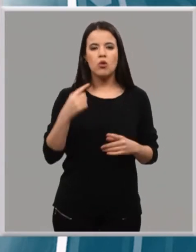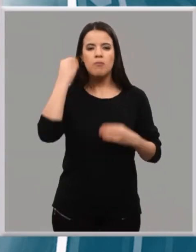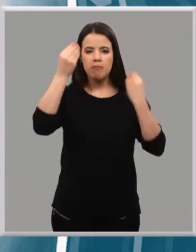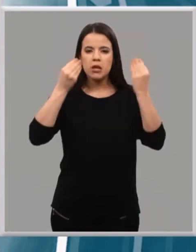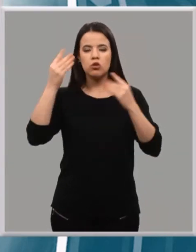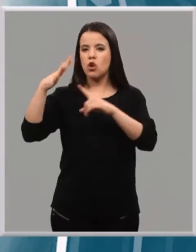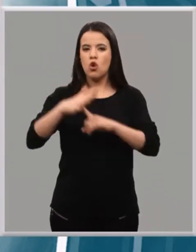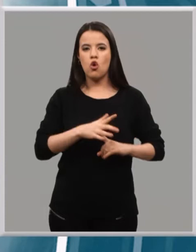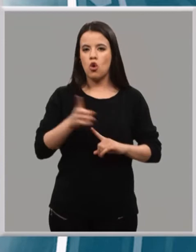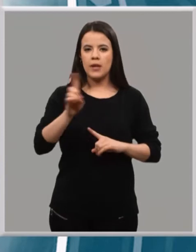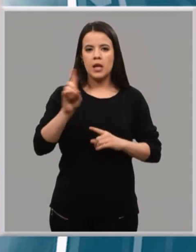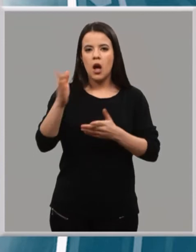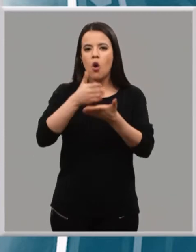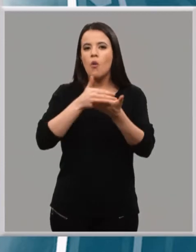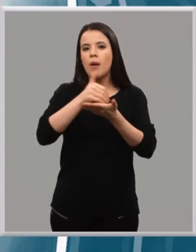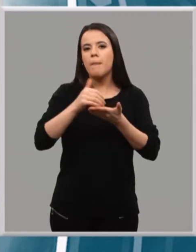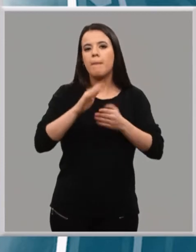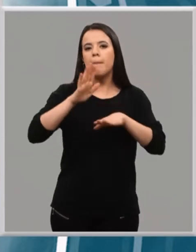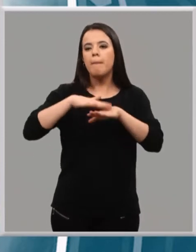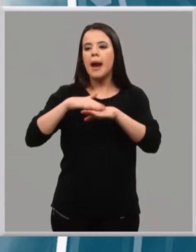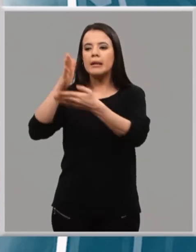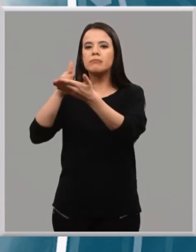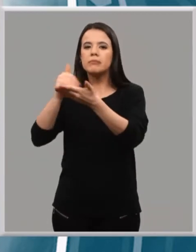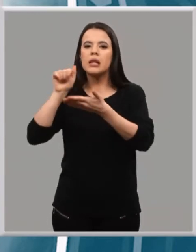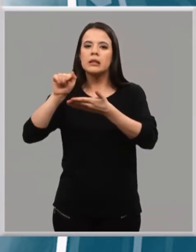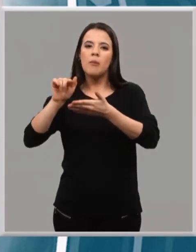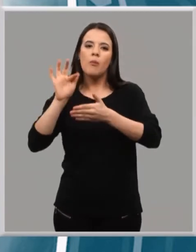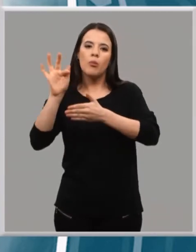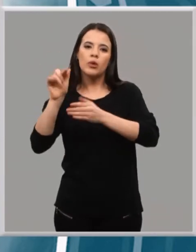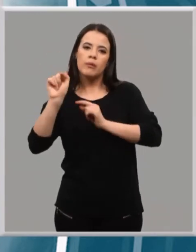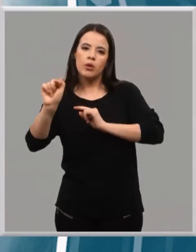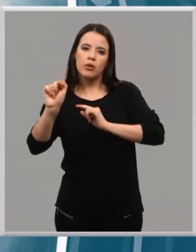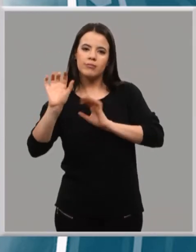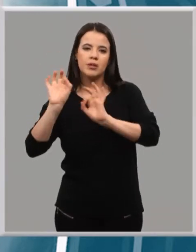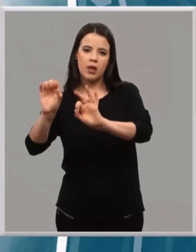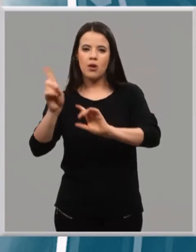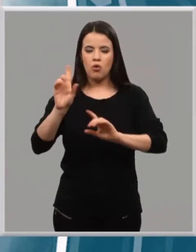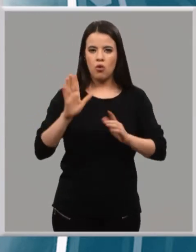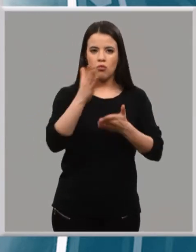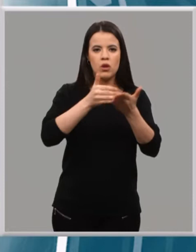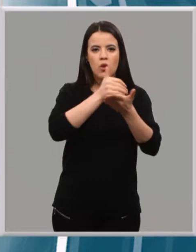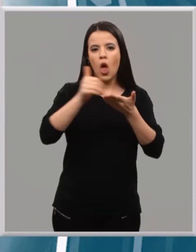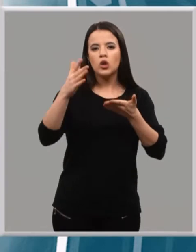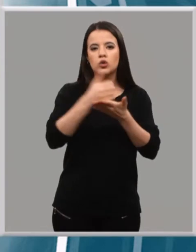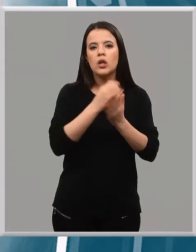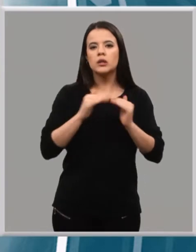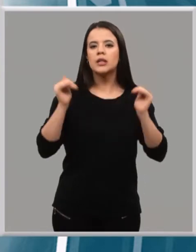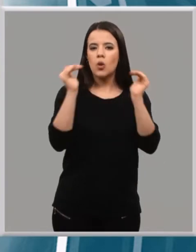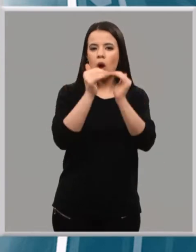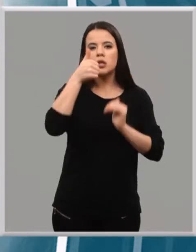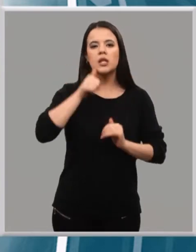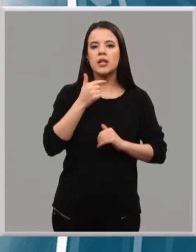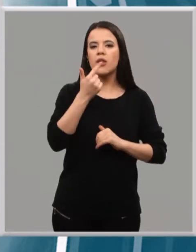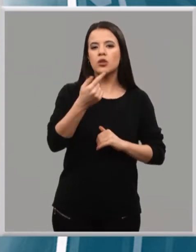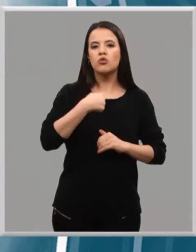resto de las comunidades autónomas por favorecer a ninguna de ellas. Son palabras del presidente del Gobierno y yo creo en el presidente del Gobierno. Claro